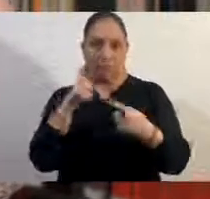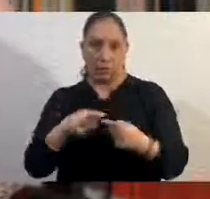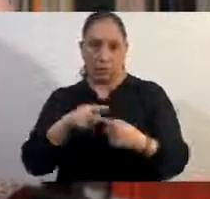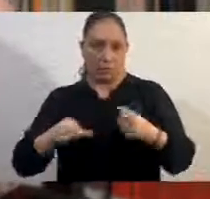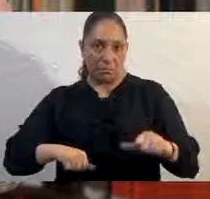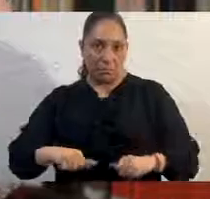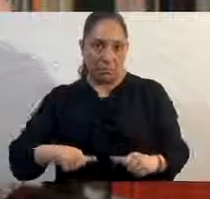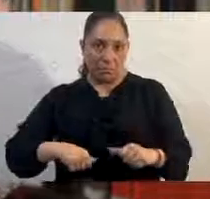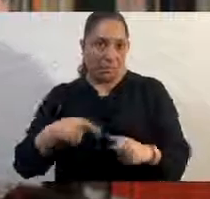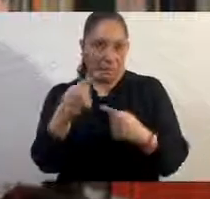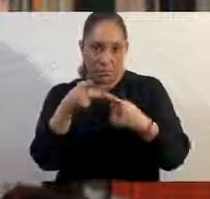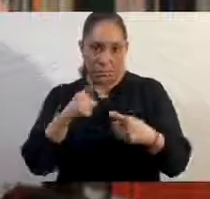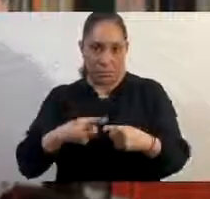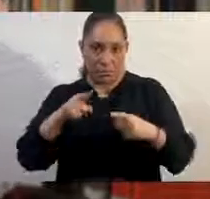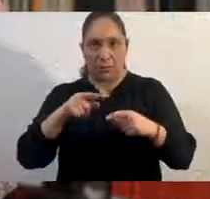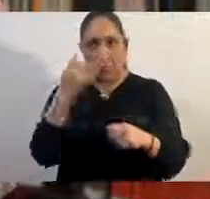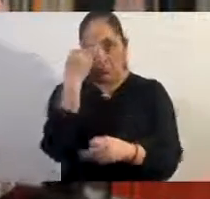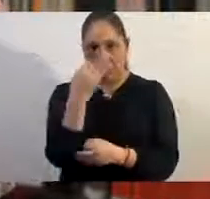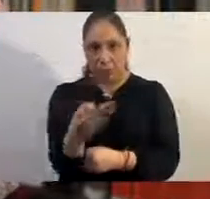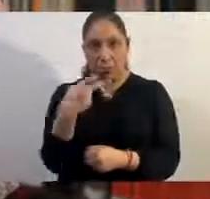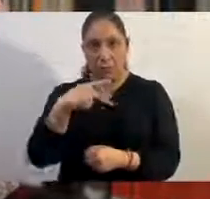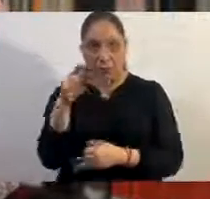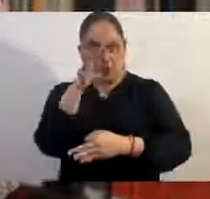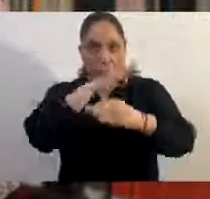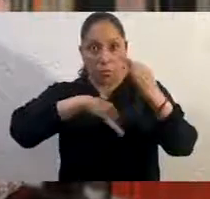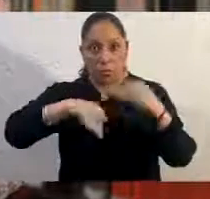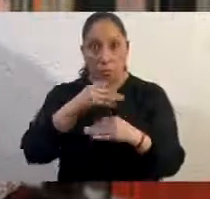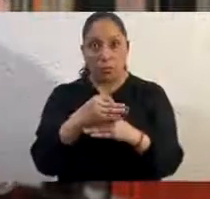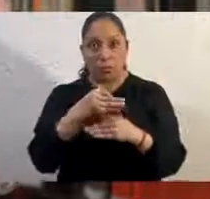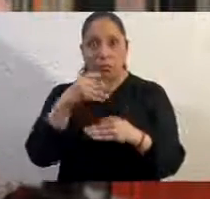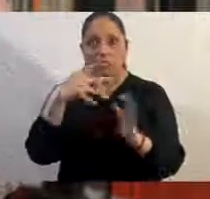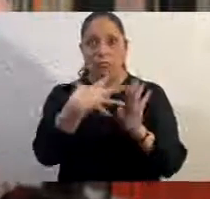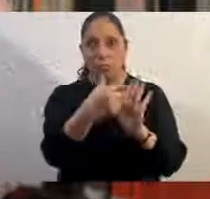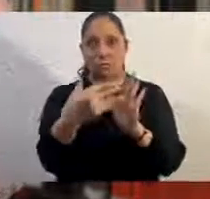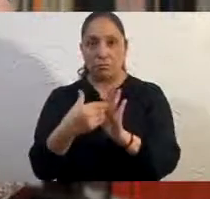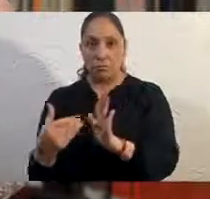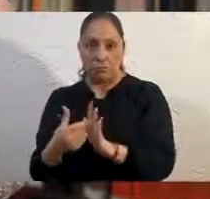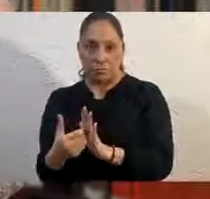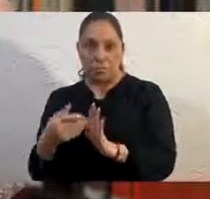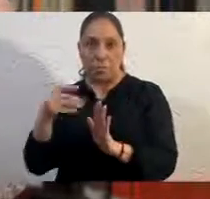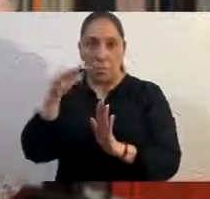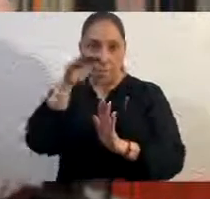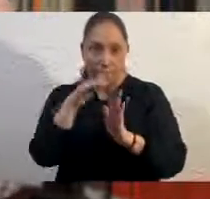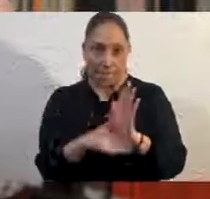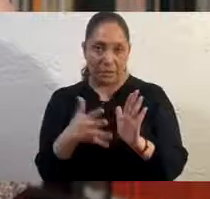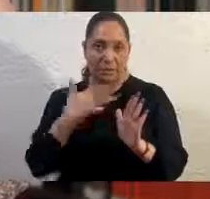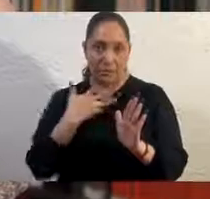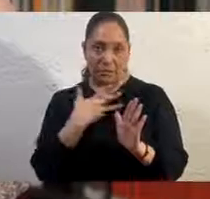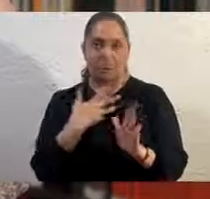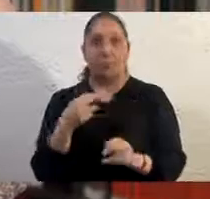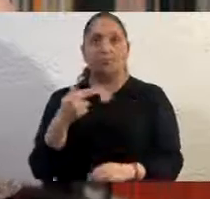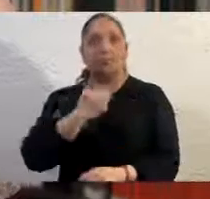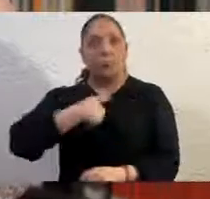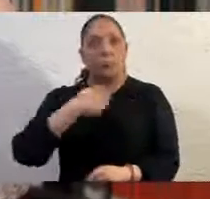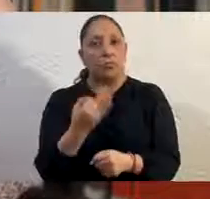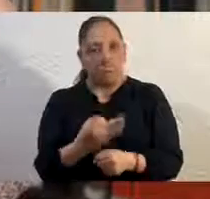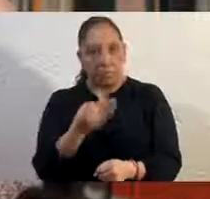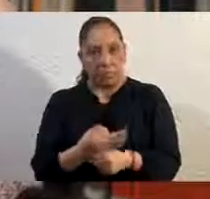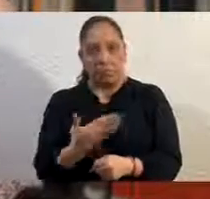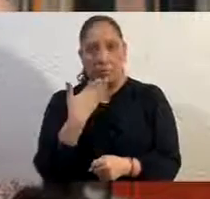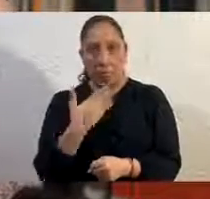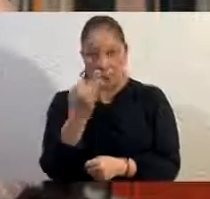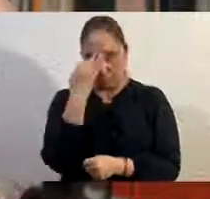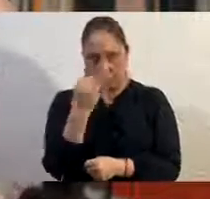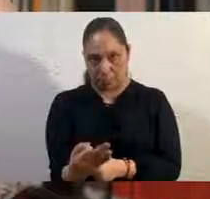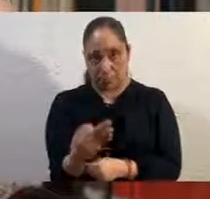todos han hecho acciones para disminuir el contagio. Estamos a tiempo y hoy es tiempo de tomar otras